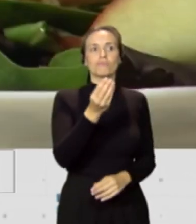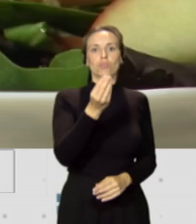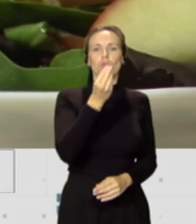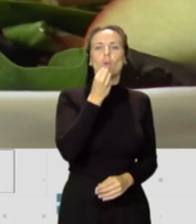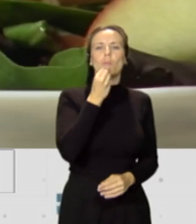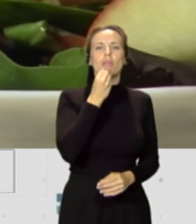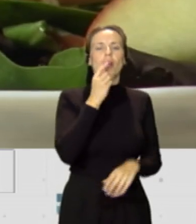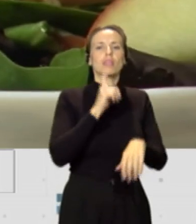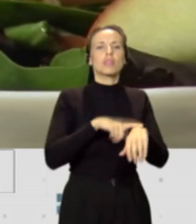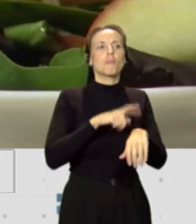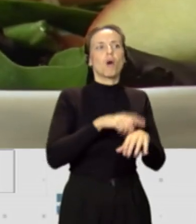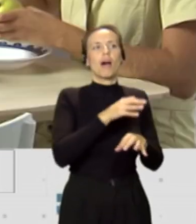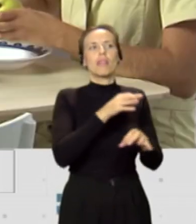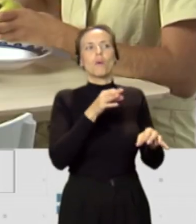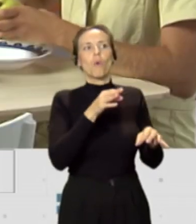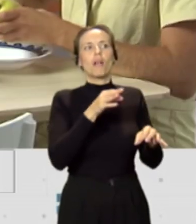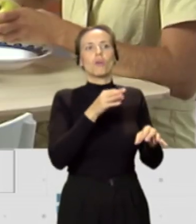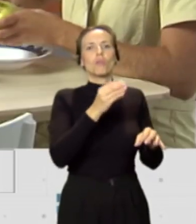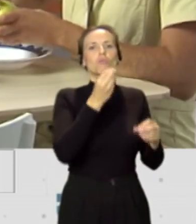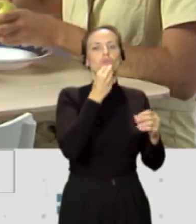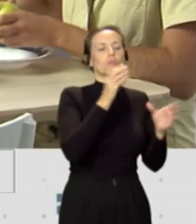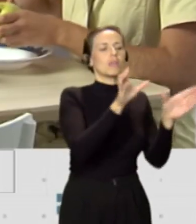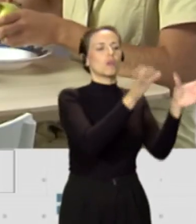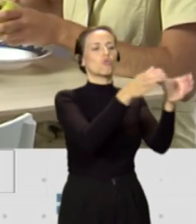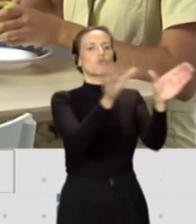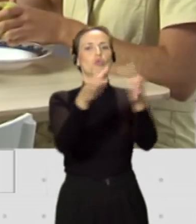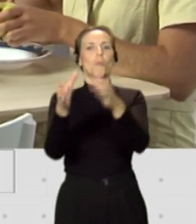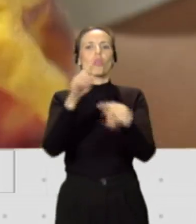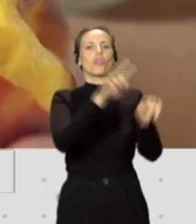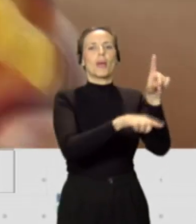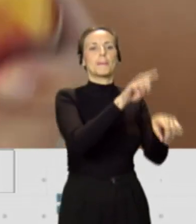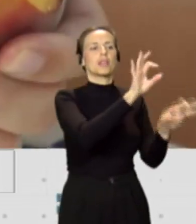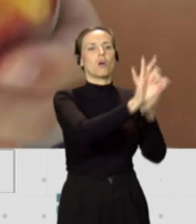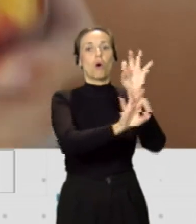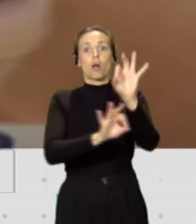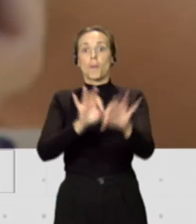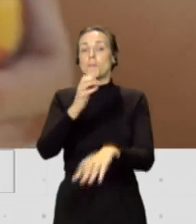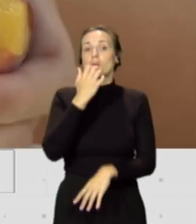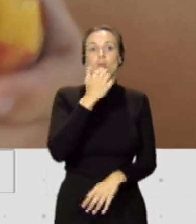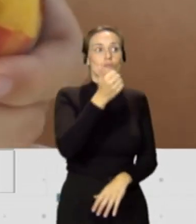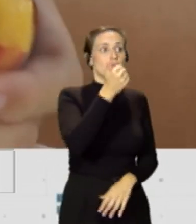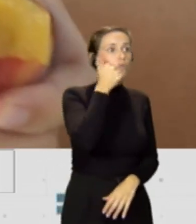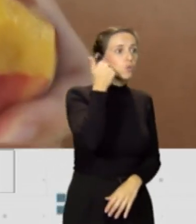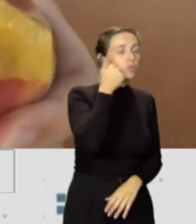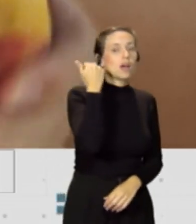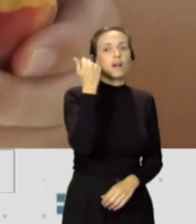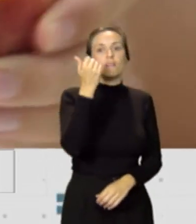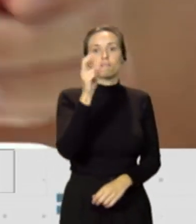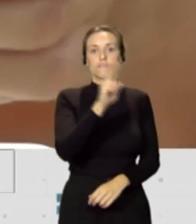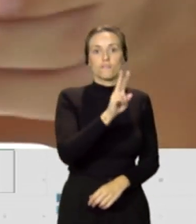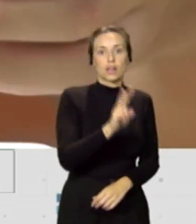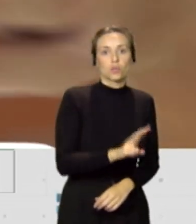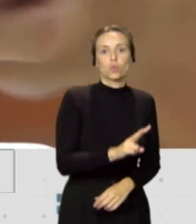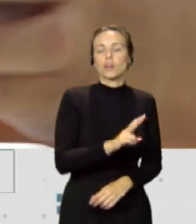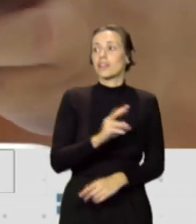adecuadas de los distintos grupos de alimentos, hagamos una ingesta abundante de frutas, verduras, hortalizas... Y cuanto